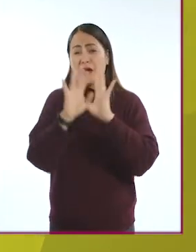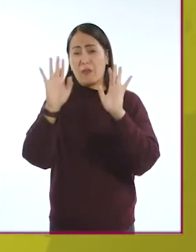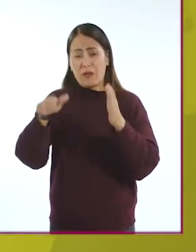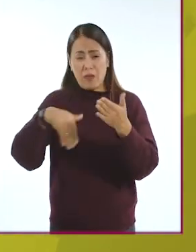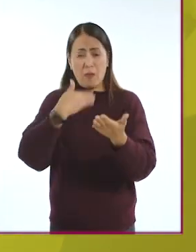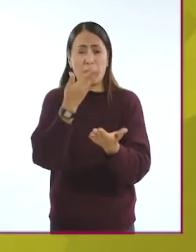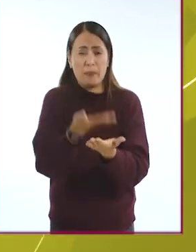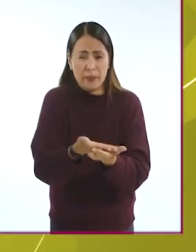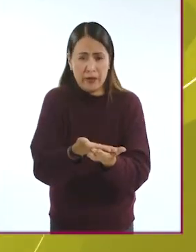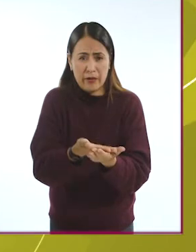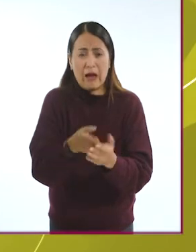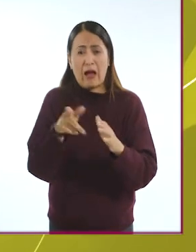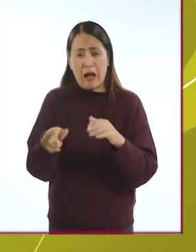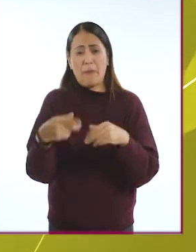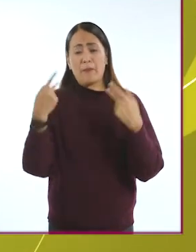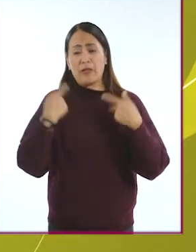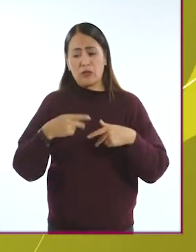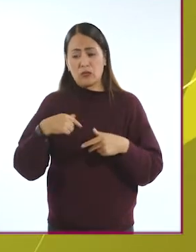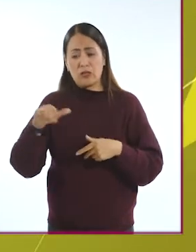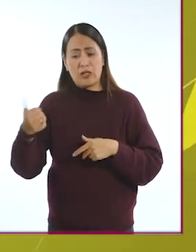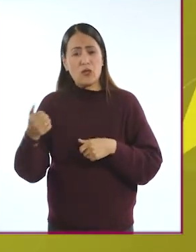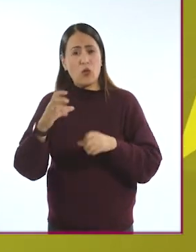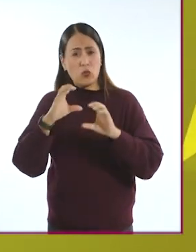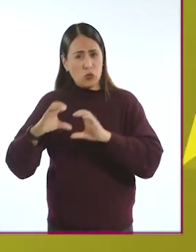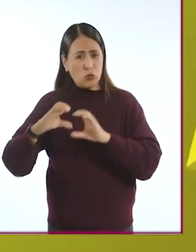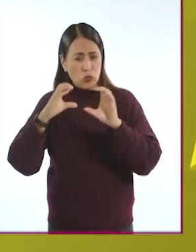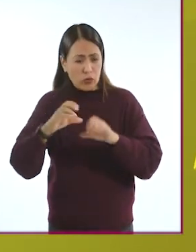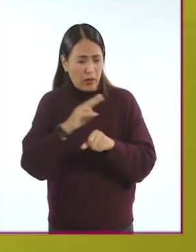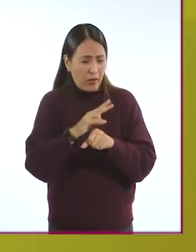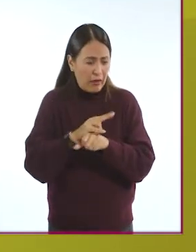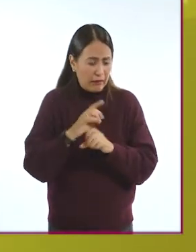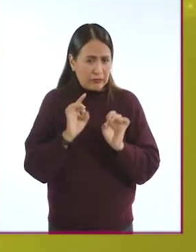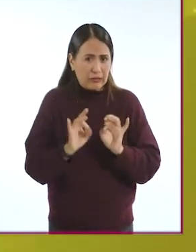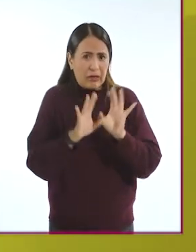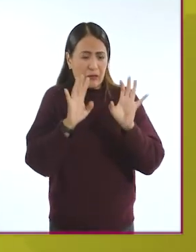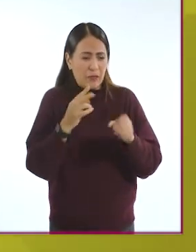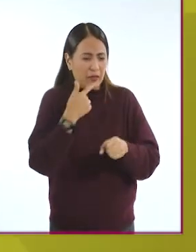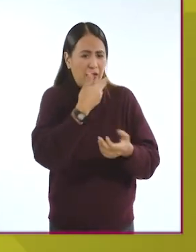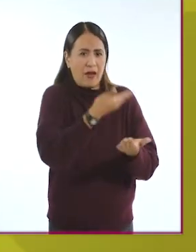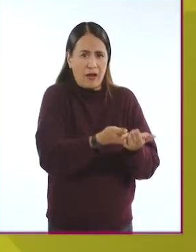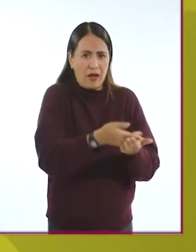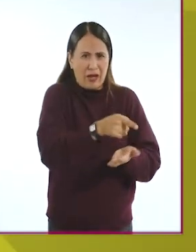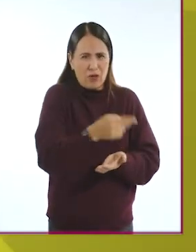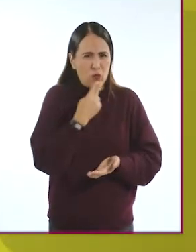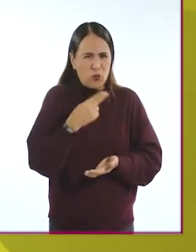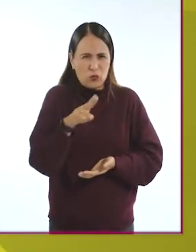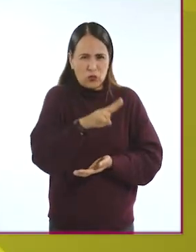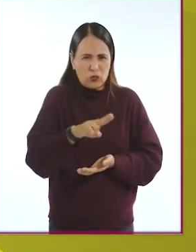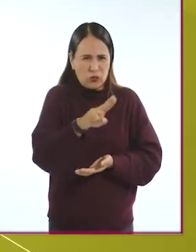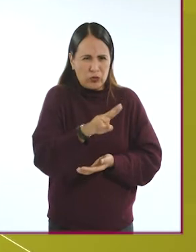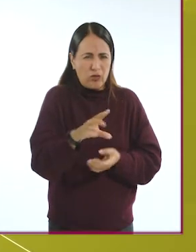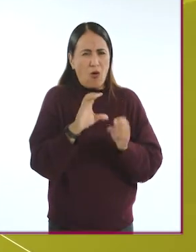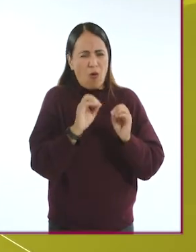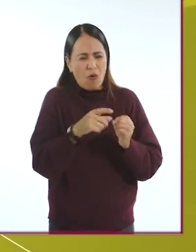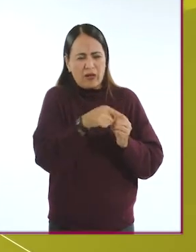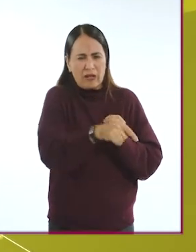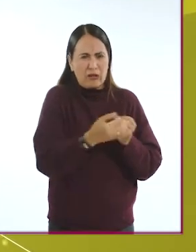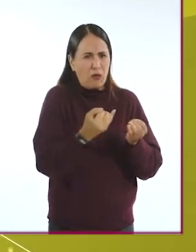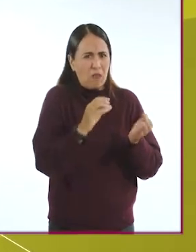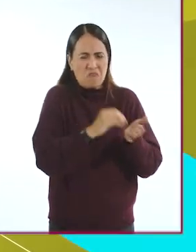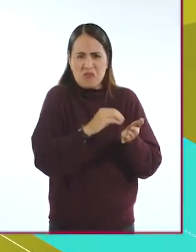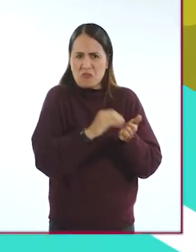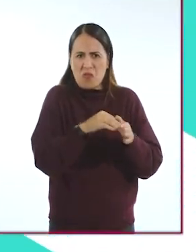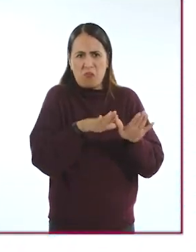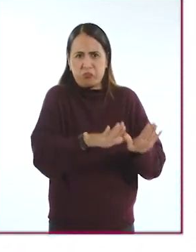caídas cuya función es alertar a los cuidadores si se detecta algún impacto o si el usuario permanece en una posición